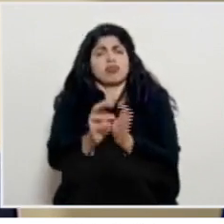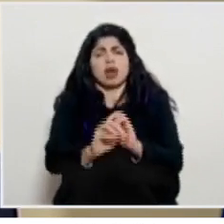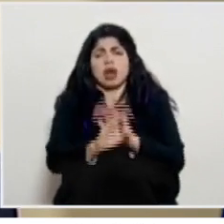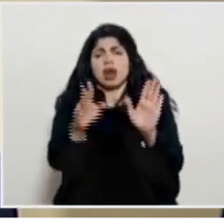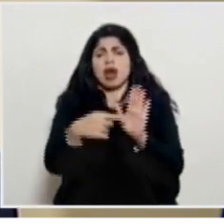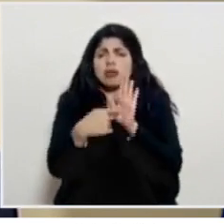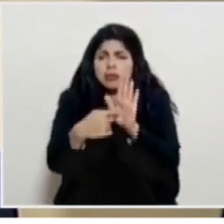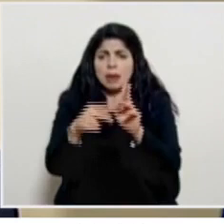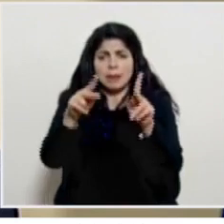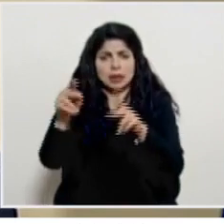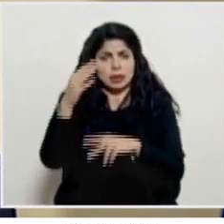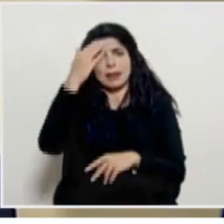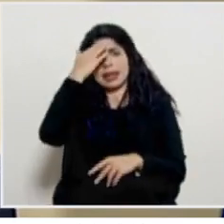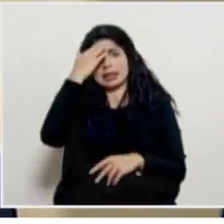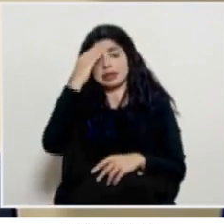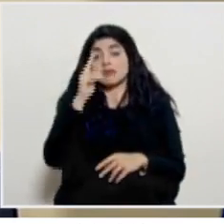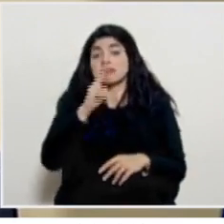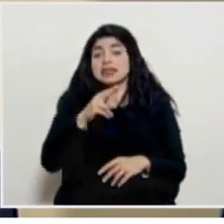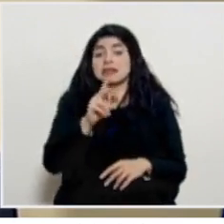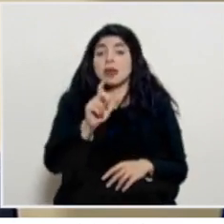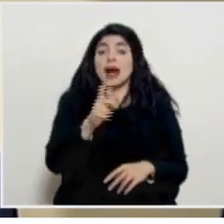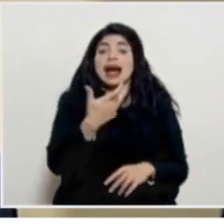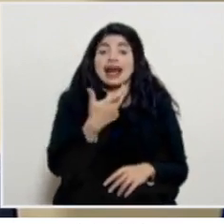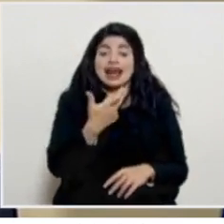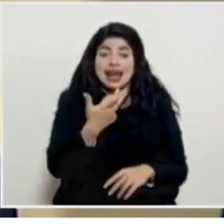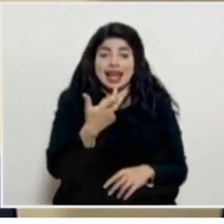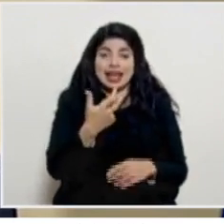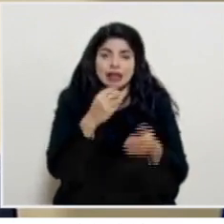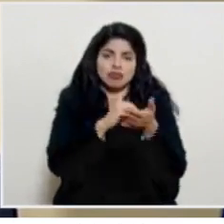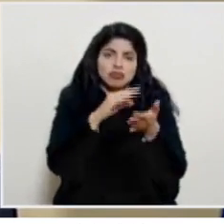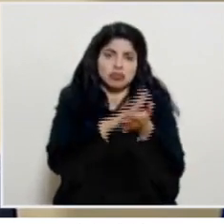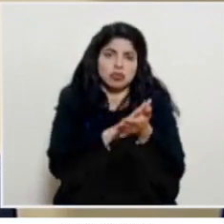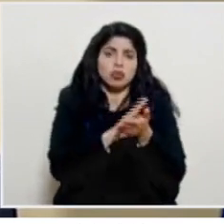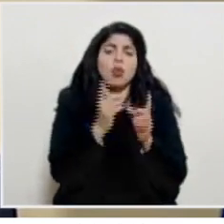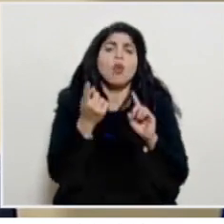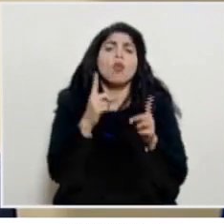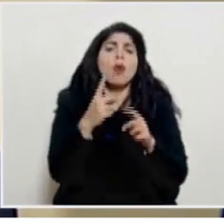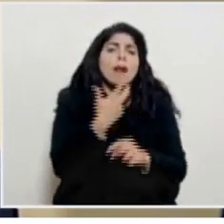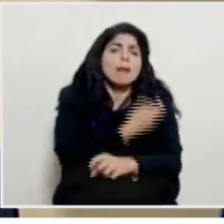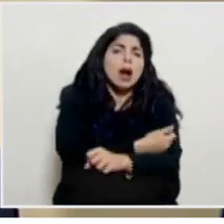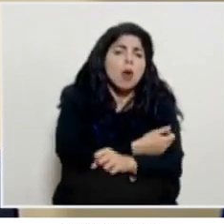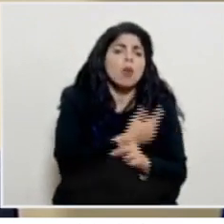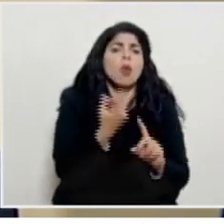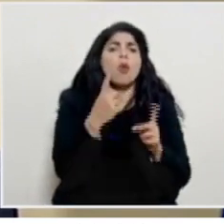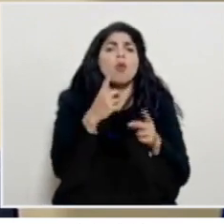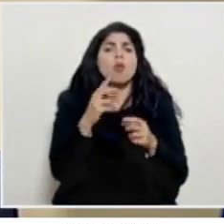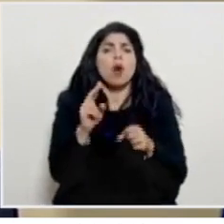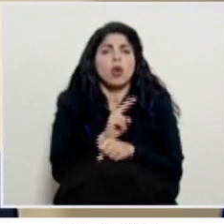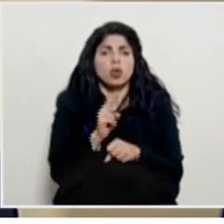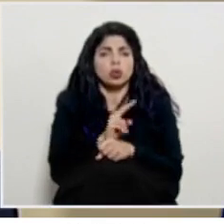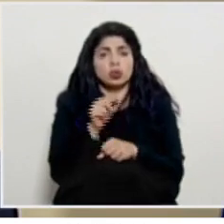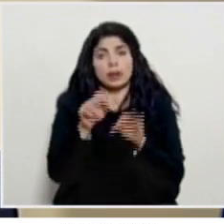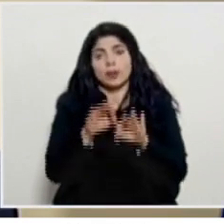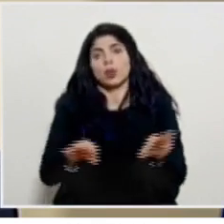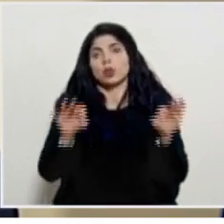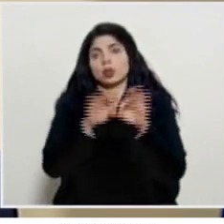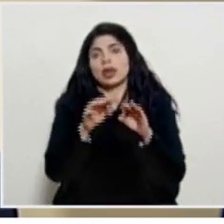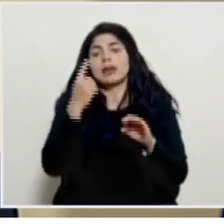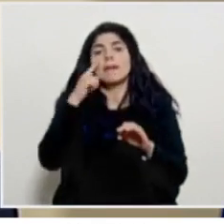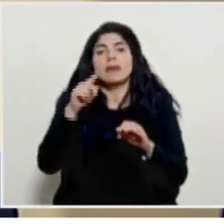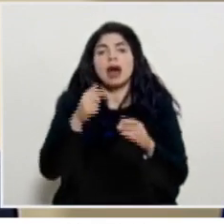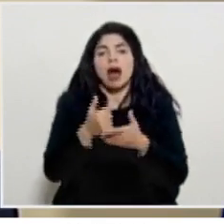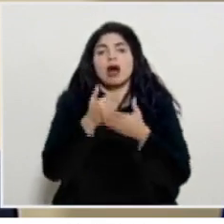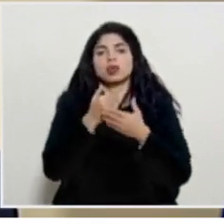las personas sepan incluso en el mismo carnet se le pone cuál lote cuál vacuna es la que se está aplicando incluso eso es importante para asuntos de